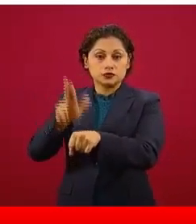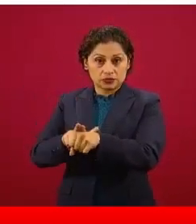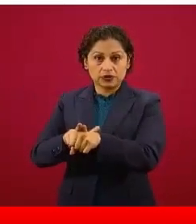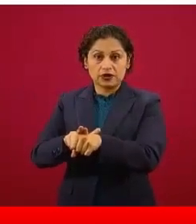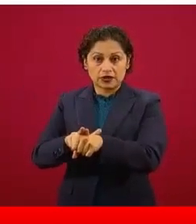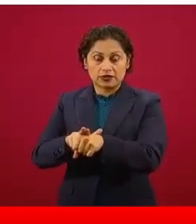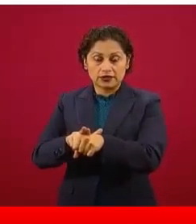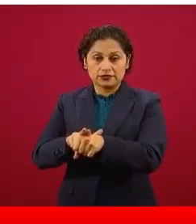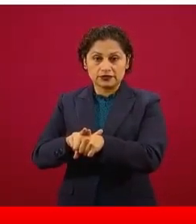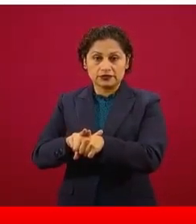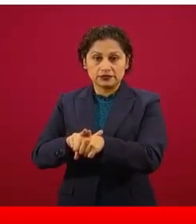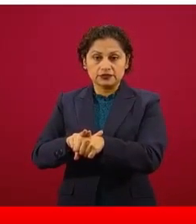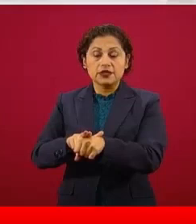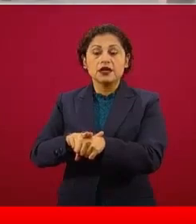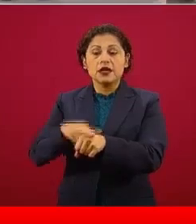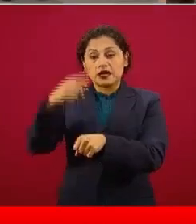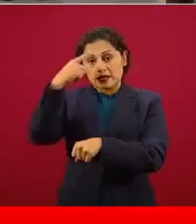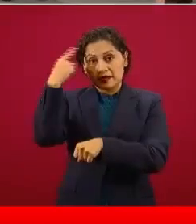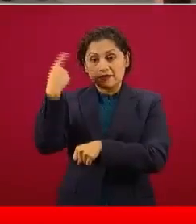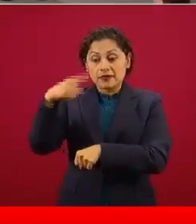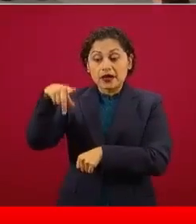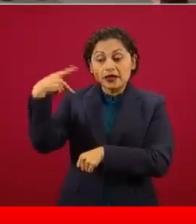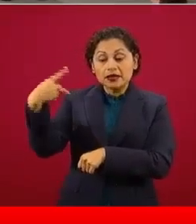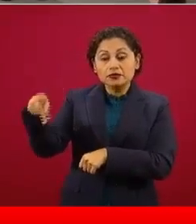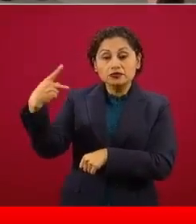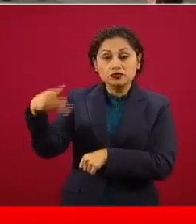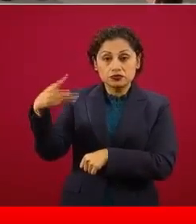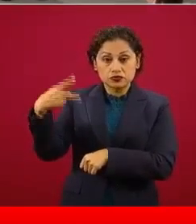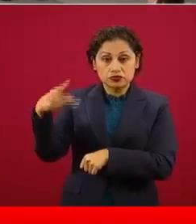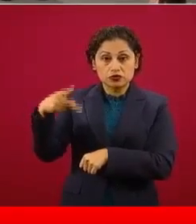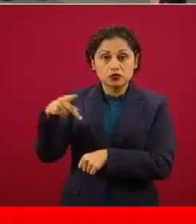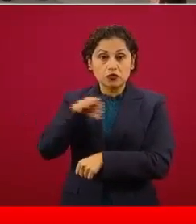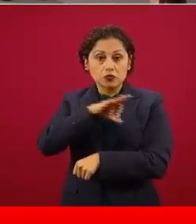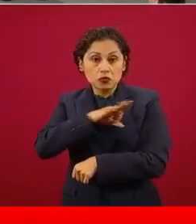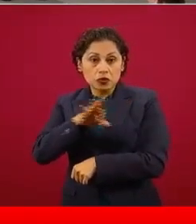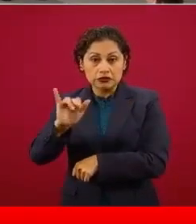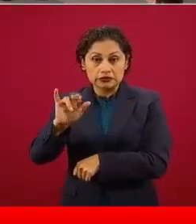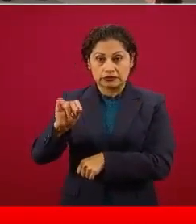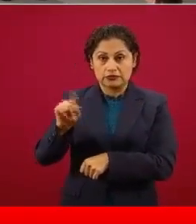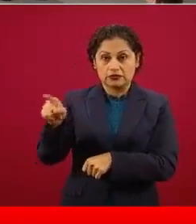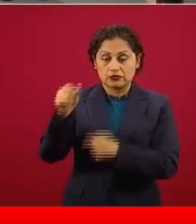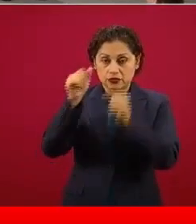hospital privado en donde pueden ser atendidos. Si pueden regresar, por favor.